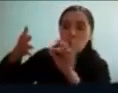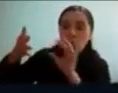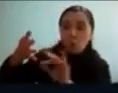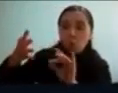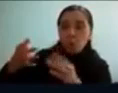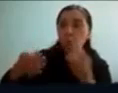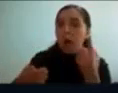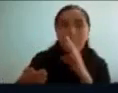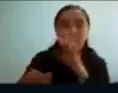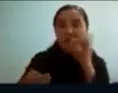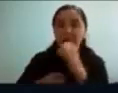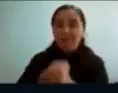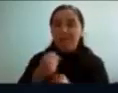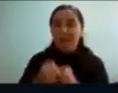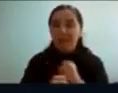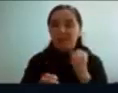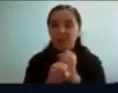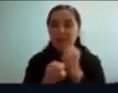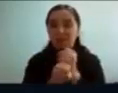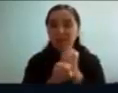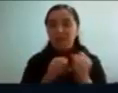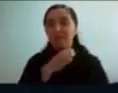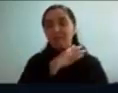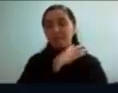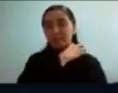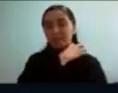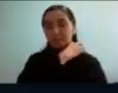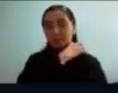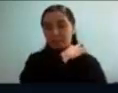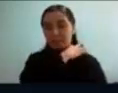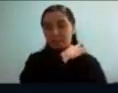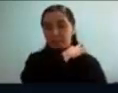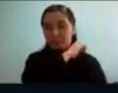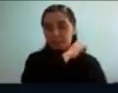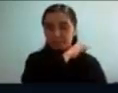iba a elegir para el año lo que sí algo que también